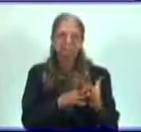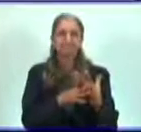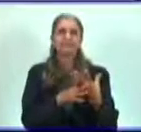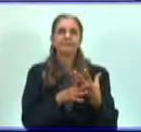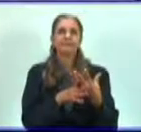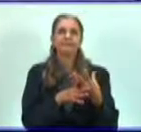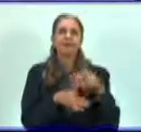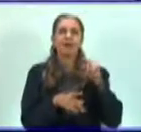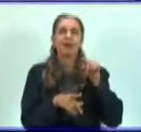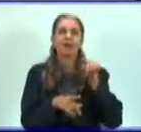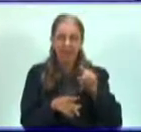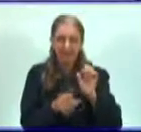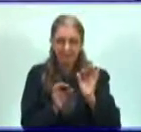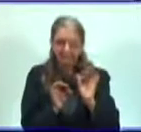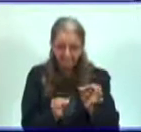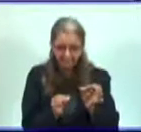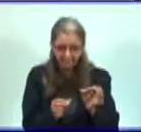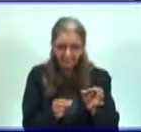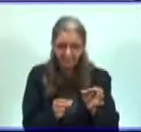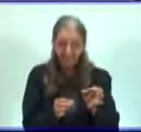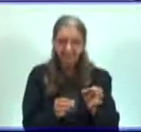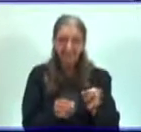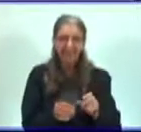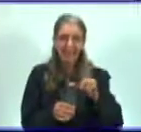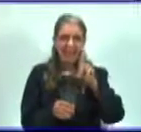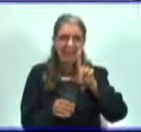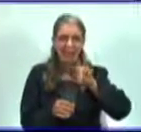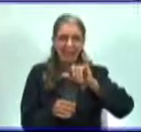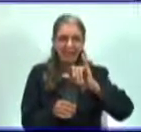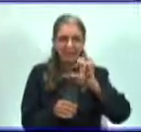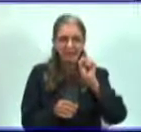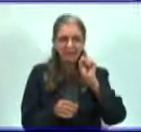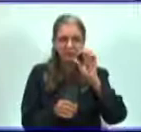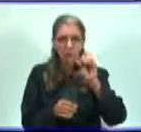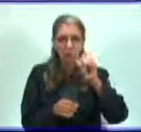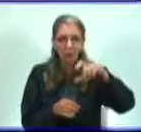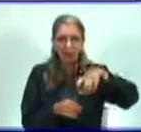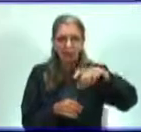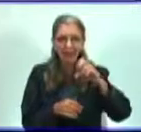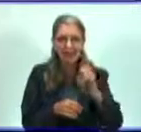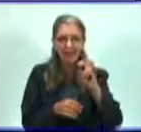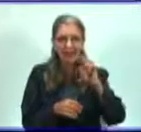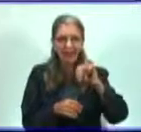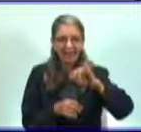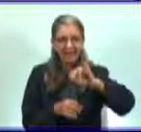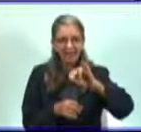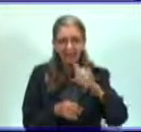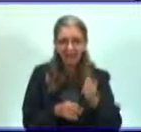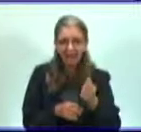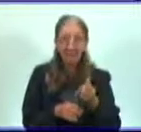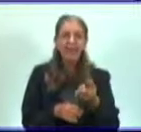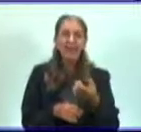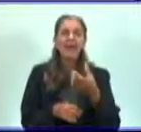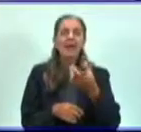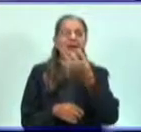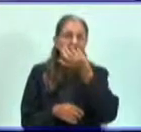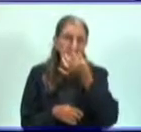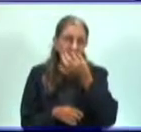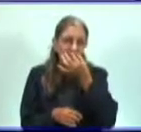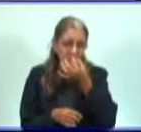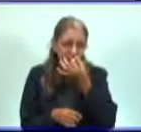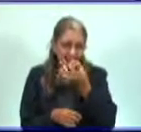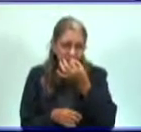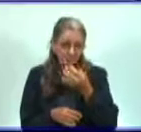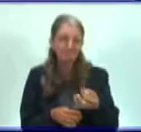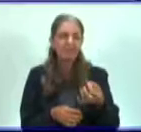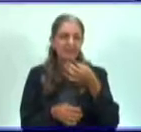entonces ocurre el ciclo denominado lisogenia. Es cuando tenemos catarro, tomamos